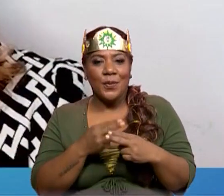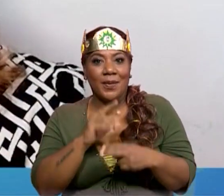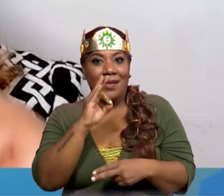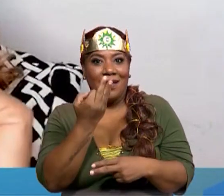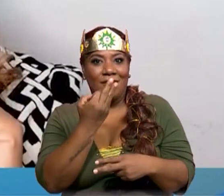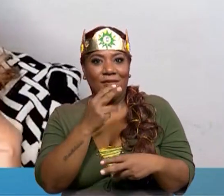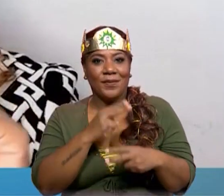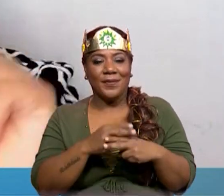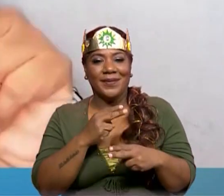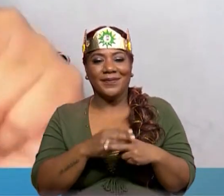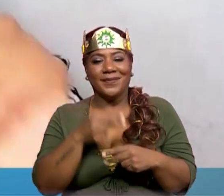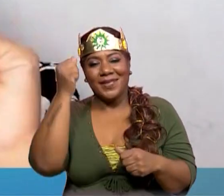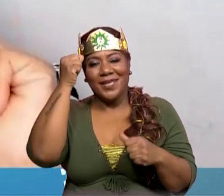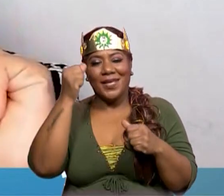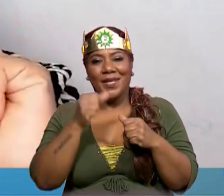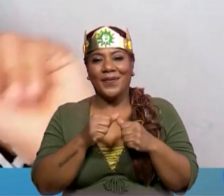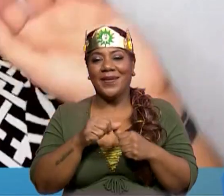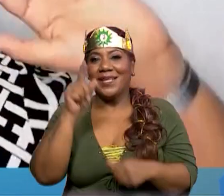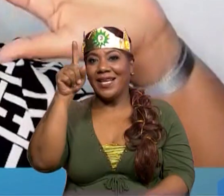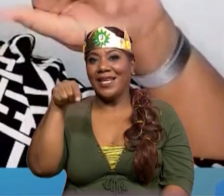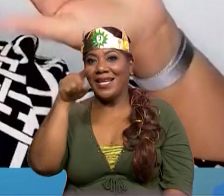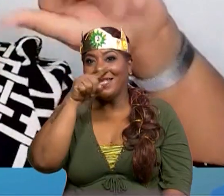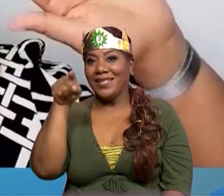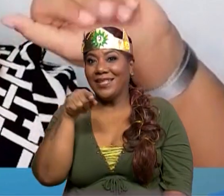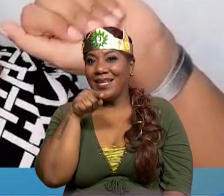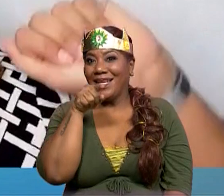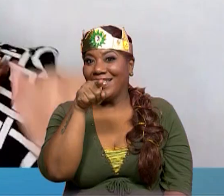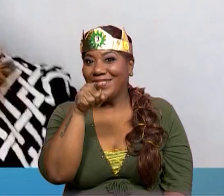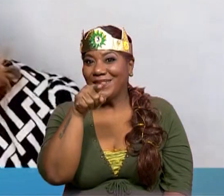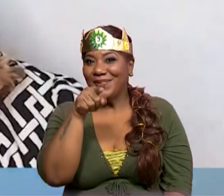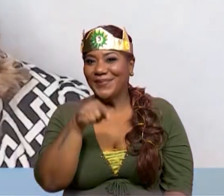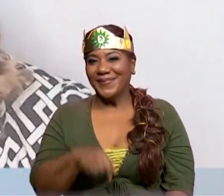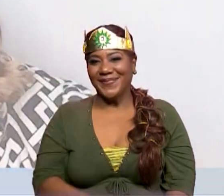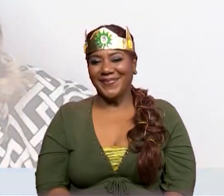Recuerda, la estrella son ustedes. ¡Hasta luego!